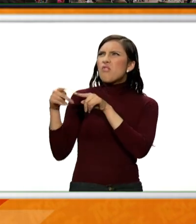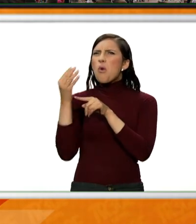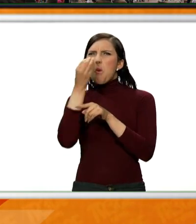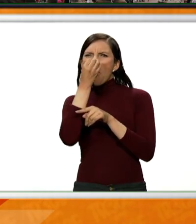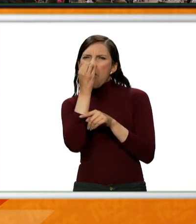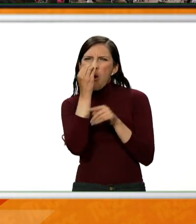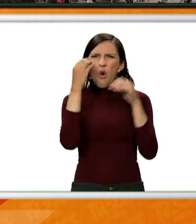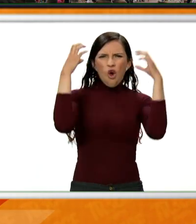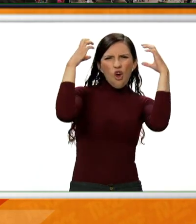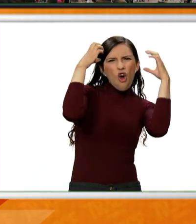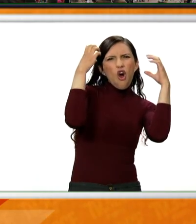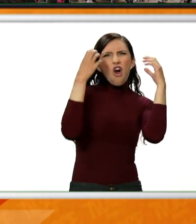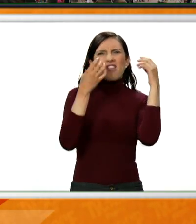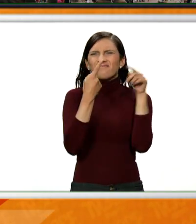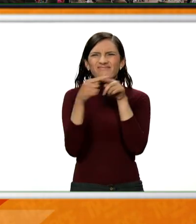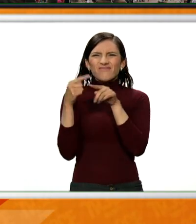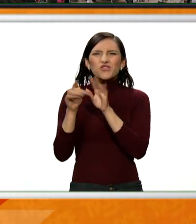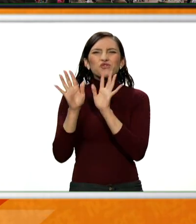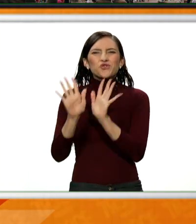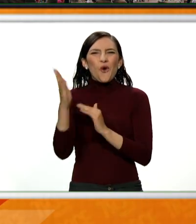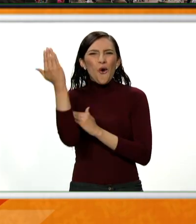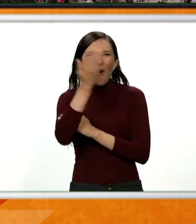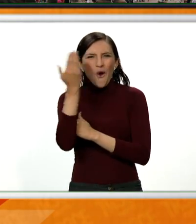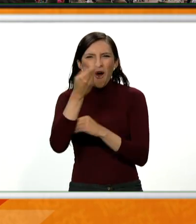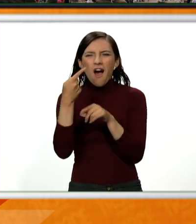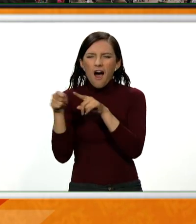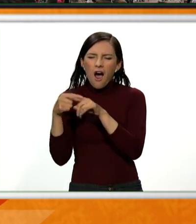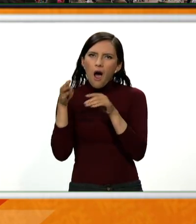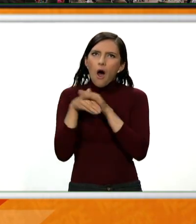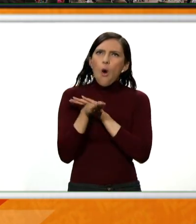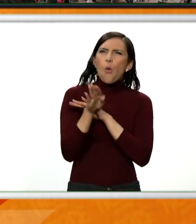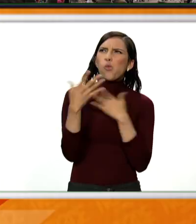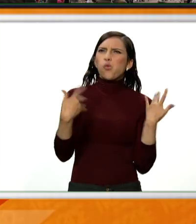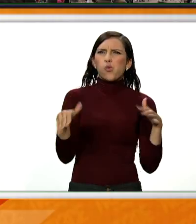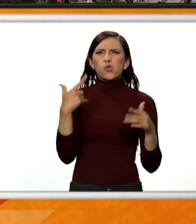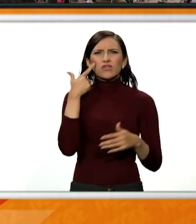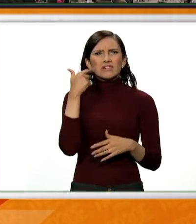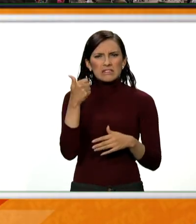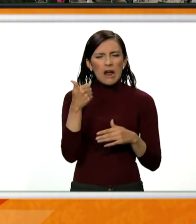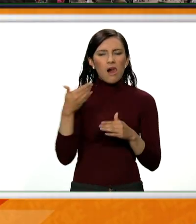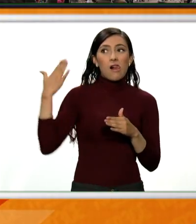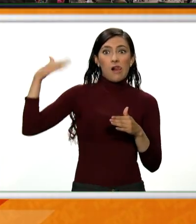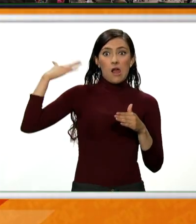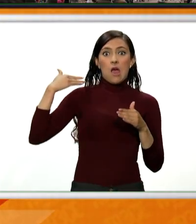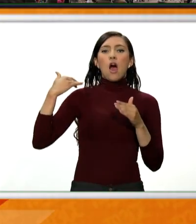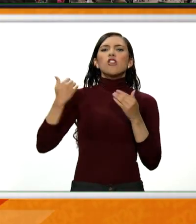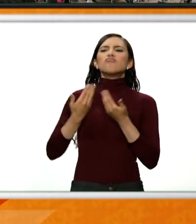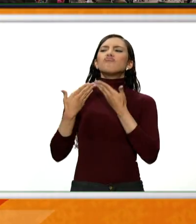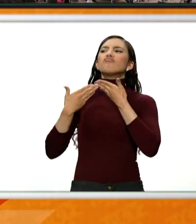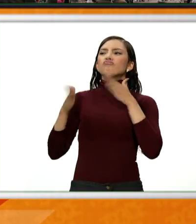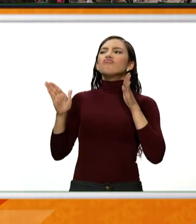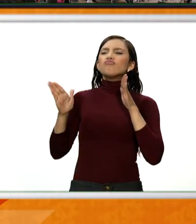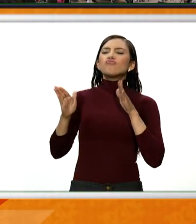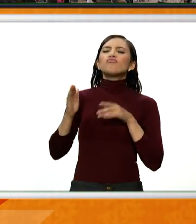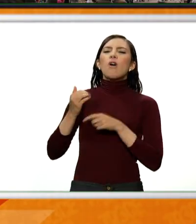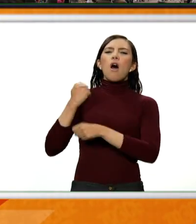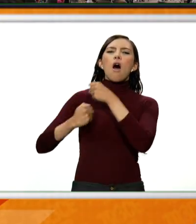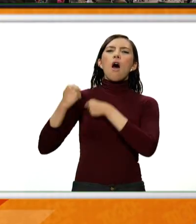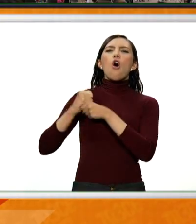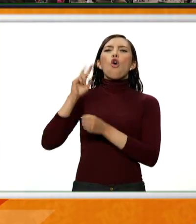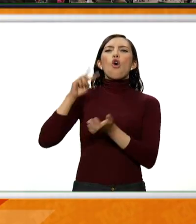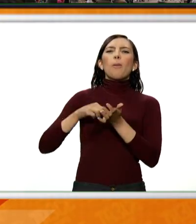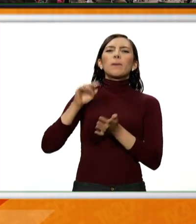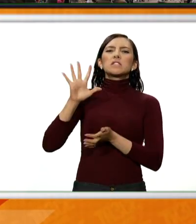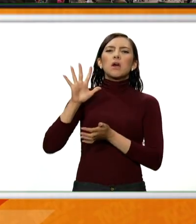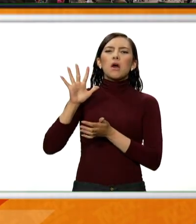dibujos animados de Disney. Un espacio de diversión que se esperaba abriera sus puertas en el año 2005.